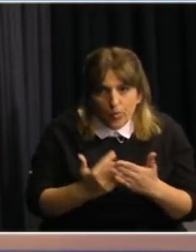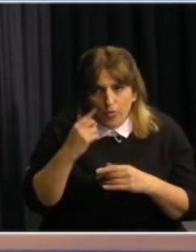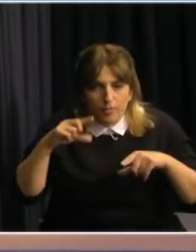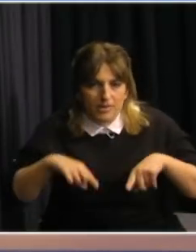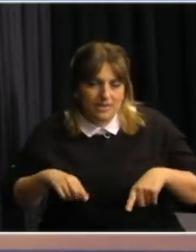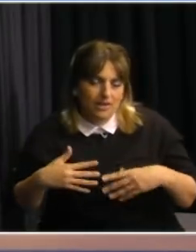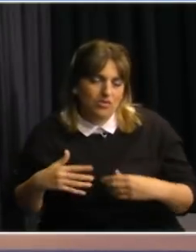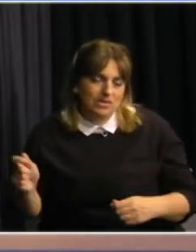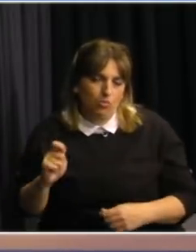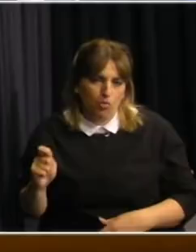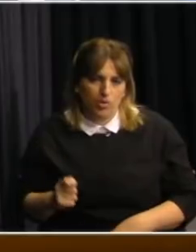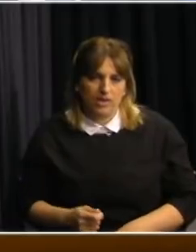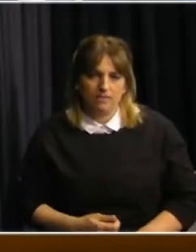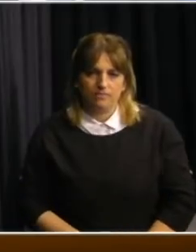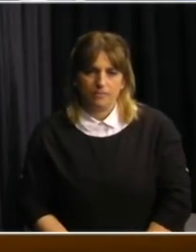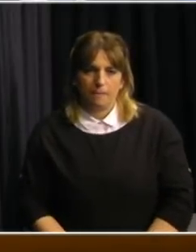de Salud Pública